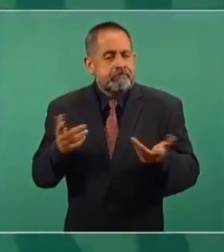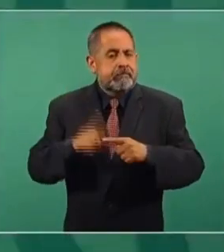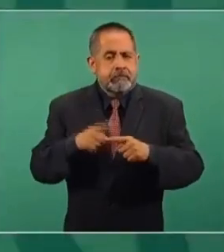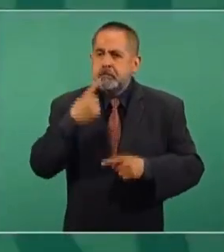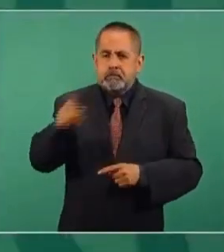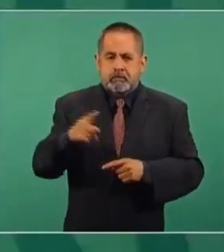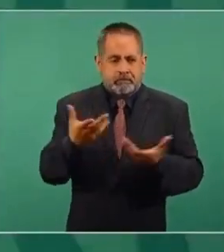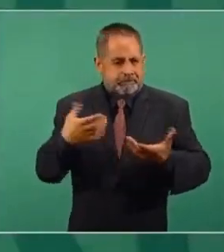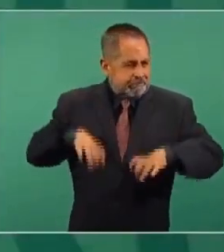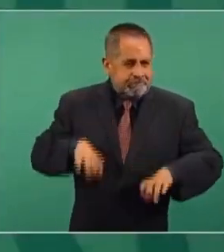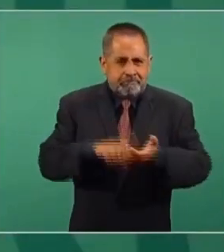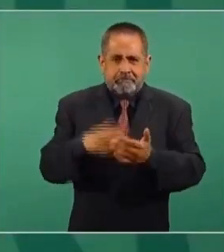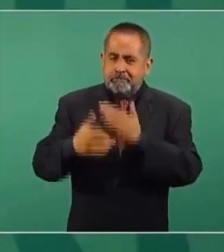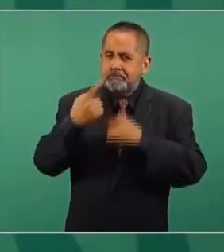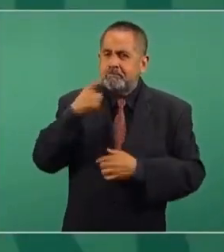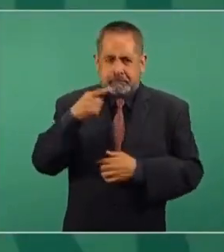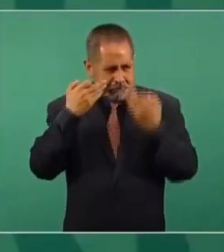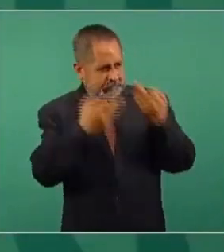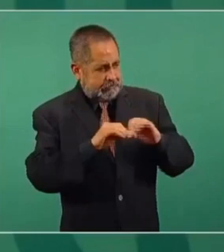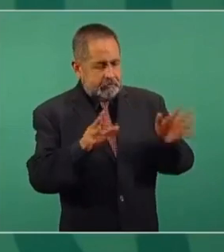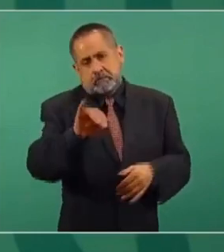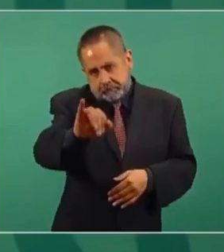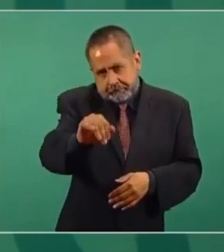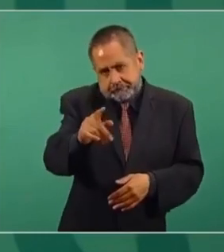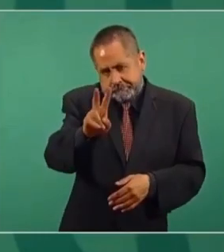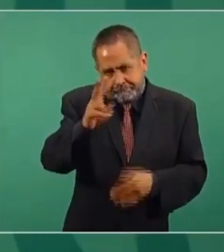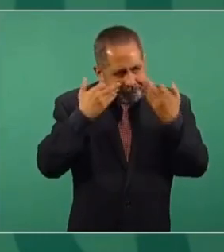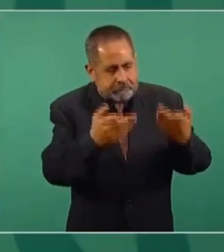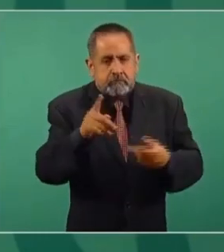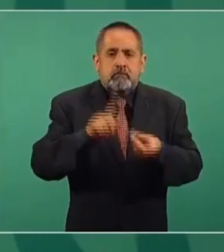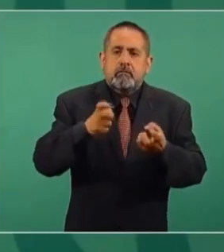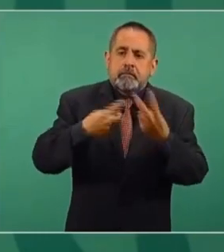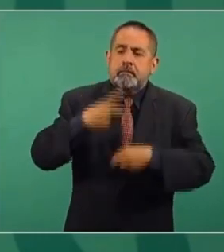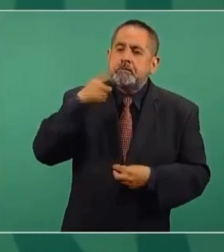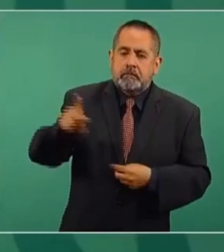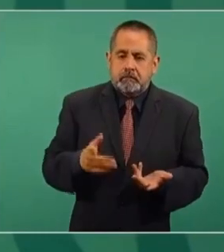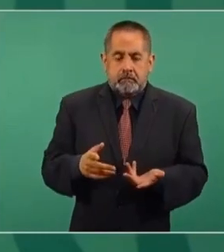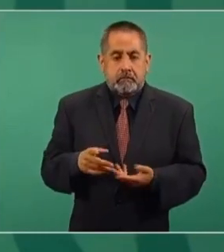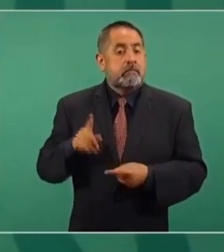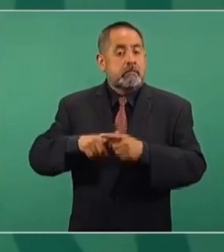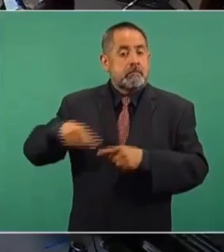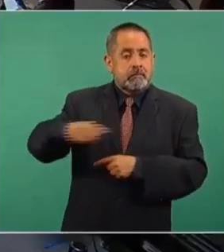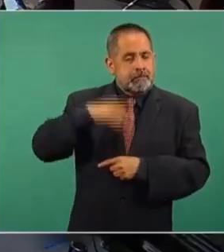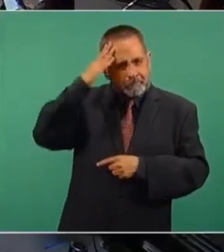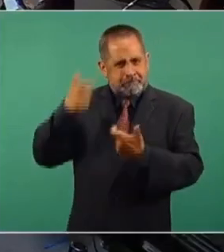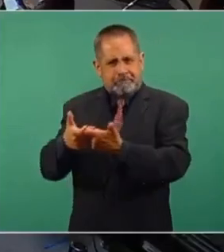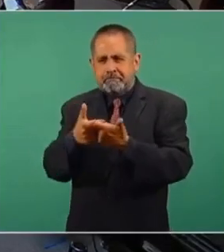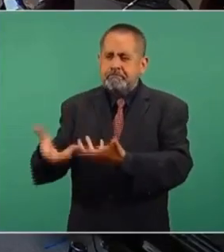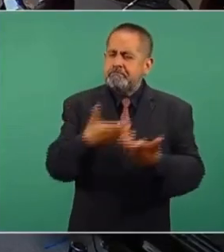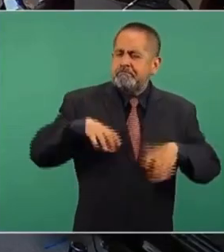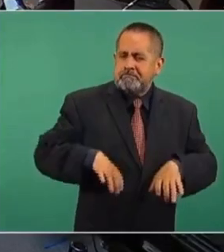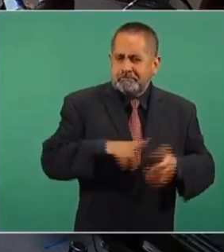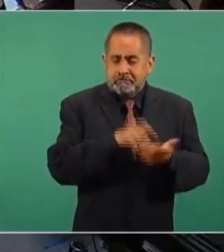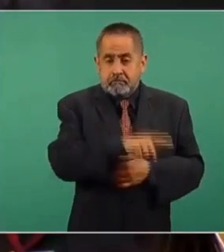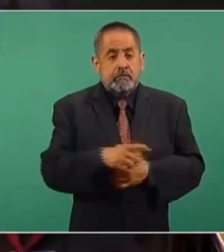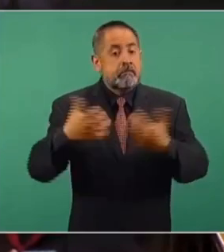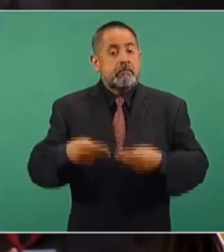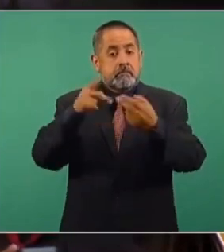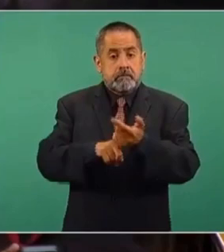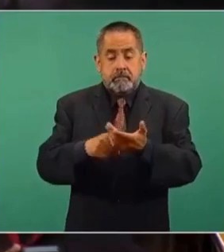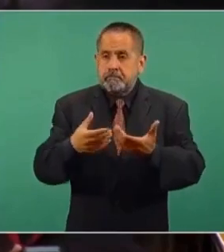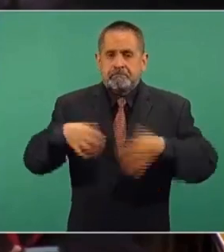enriquecimiento, sí, pero no hay denuncia. Y proviene de dinero de las cuotas de los trabajadores y también proviene de dinero que la empresa,